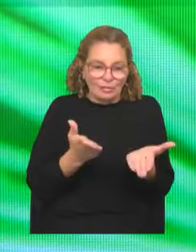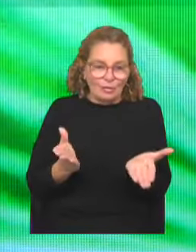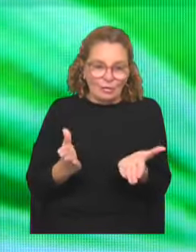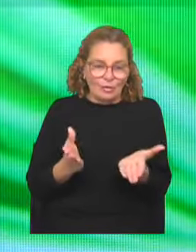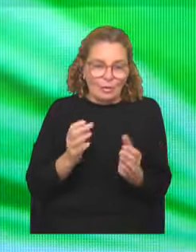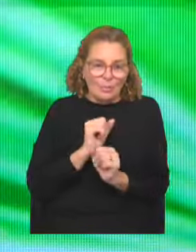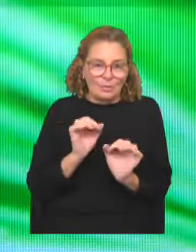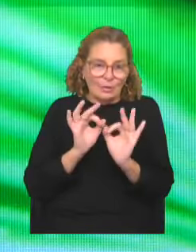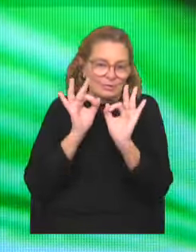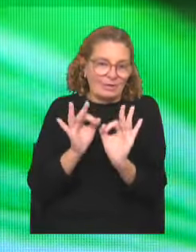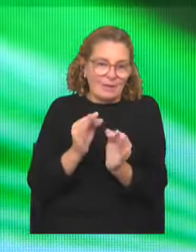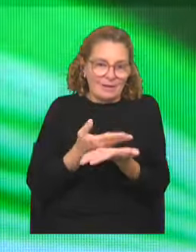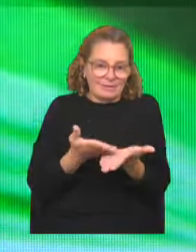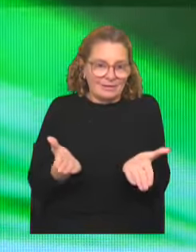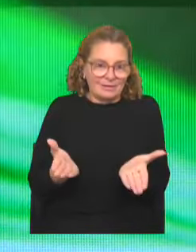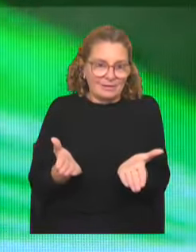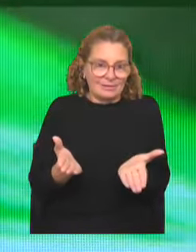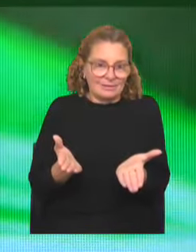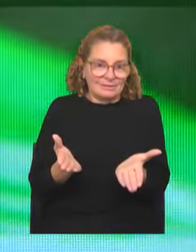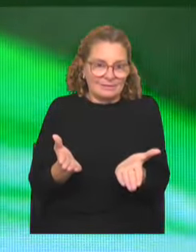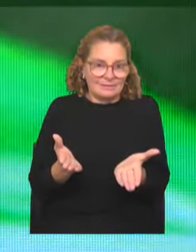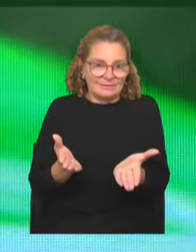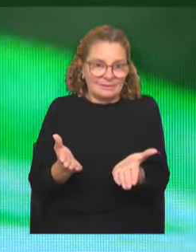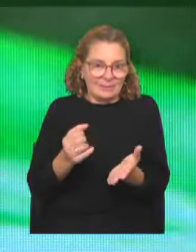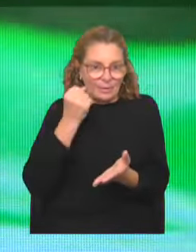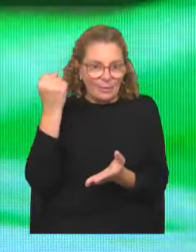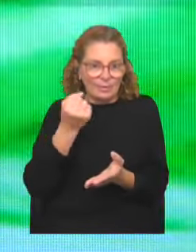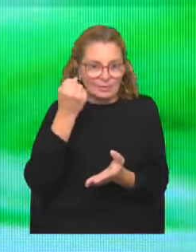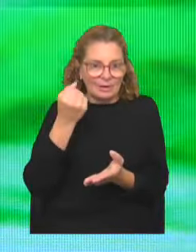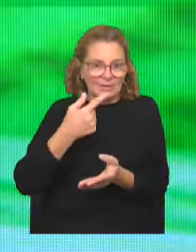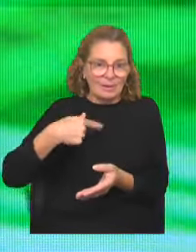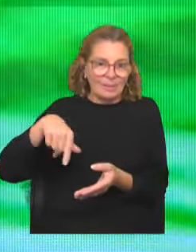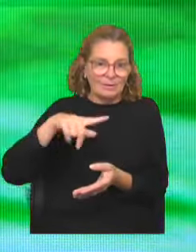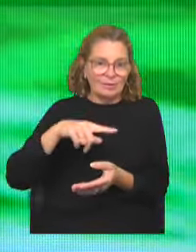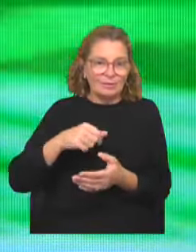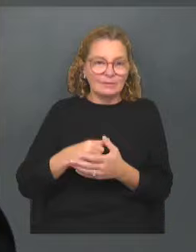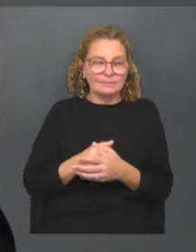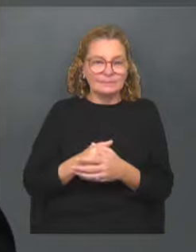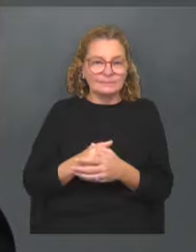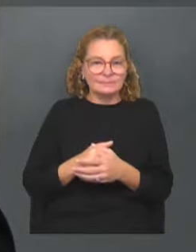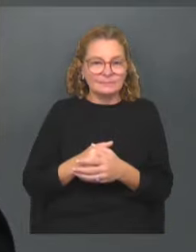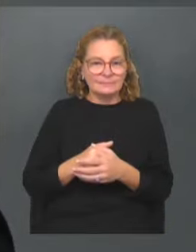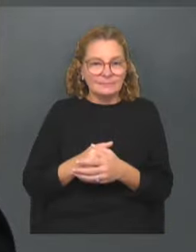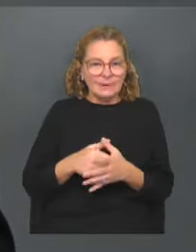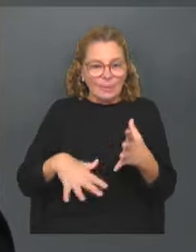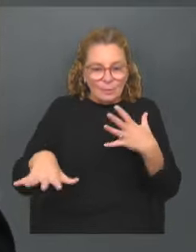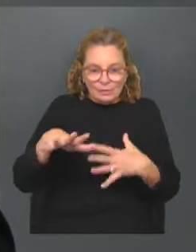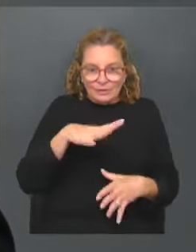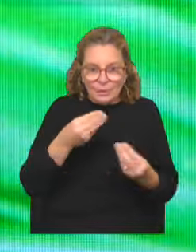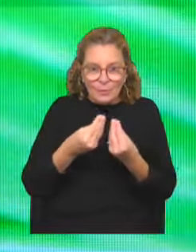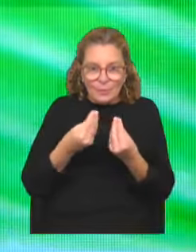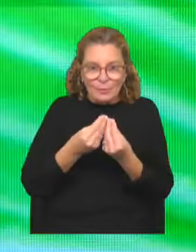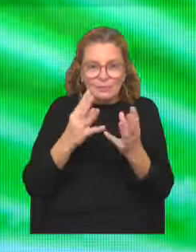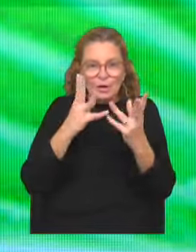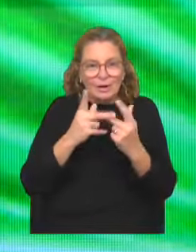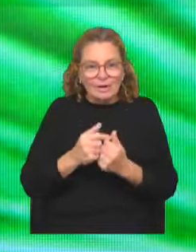no hubiéramos podido llevar a escena esto tan importante para nosotros. Un movimiento de muchas organizaciones civiles.